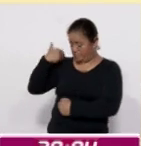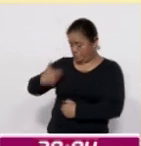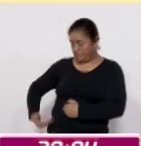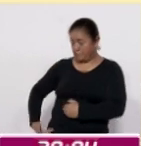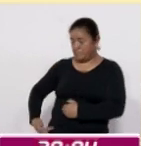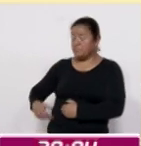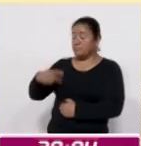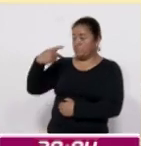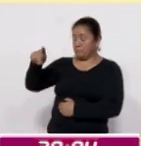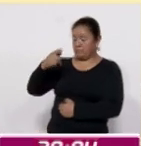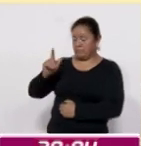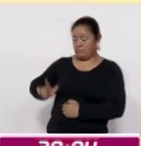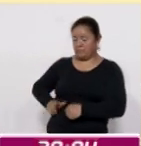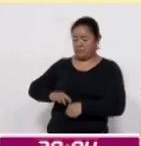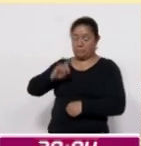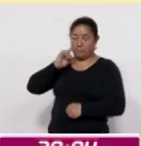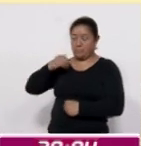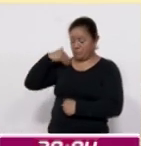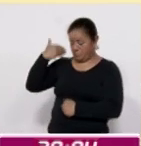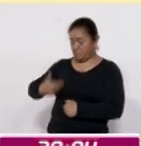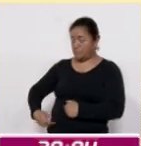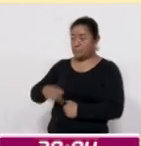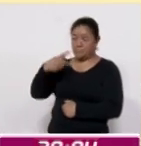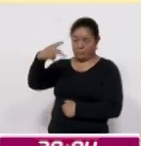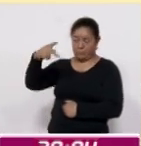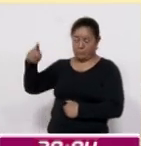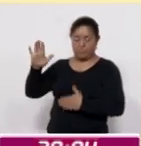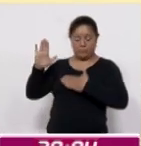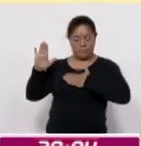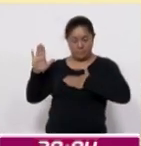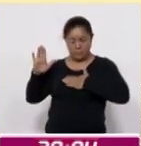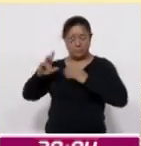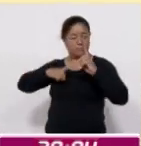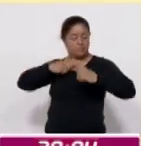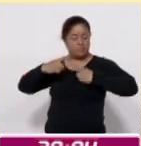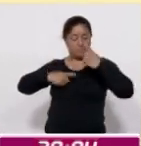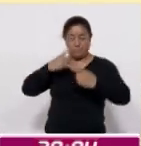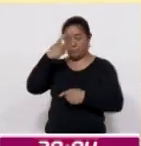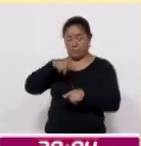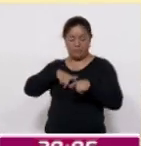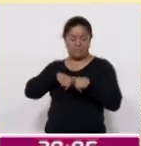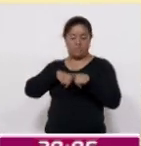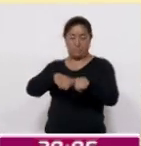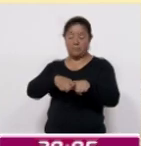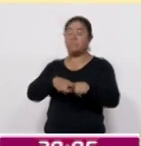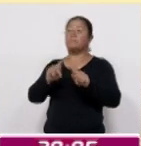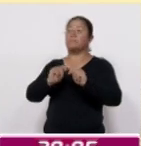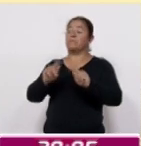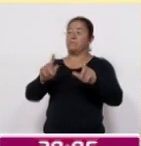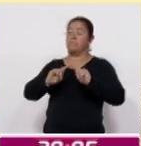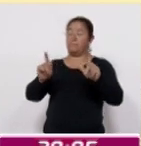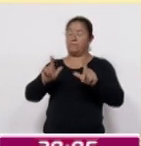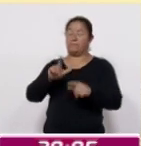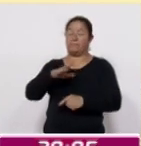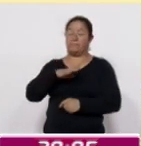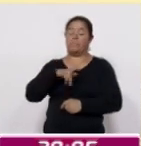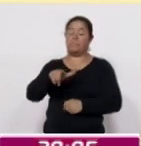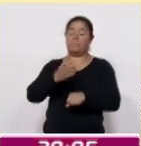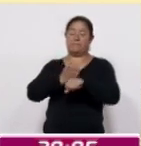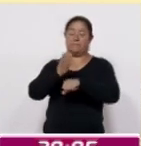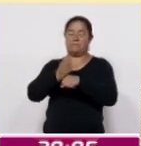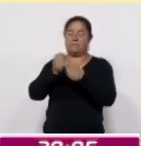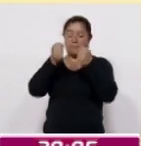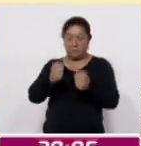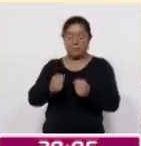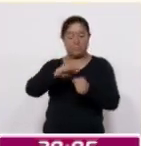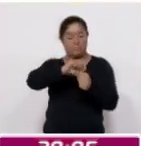gobernadora, su entusiasmo, su compromiso para seguir manteniendo a Tlaxcala siendo el Estado más